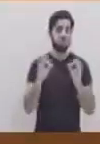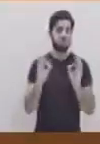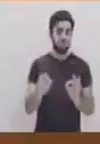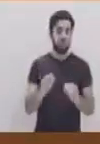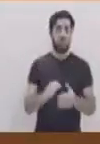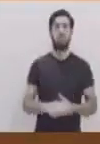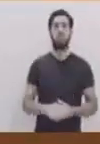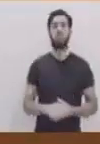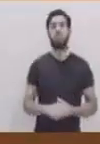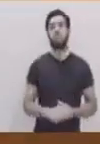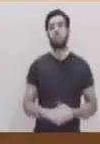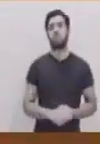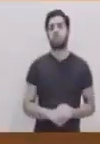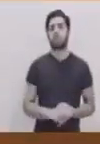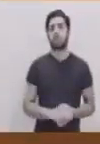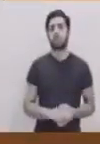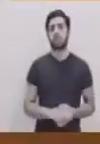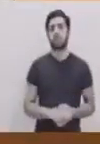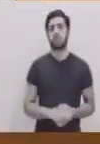central.